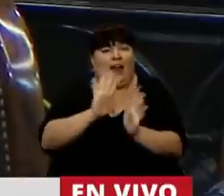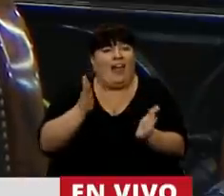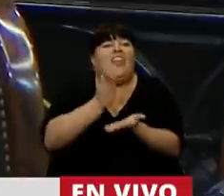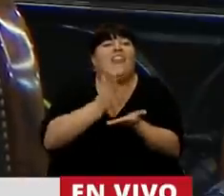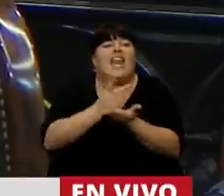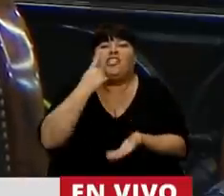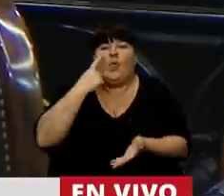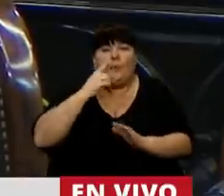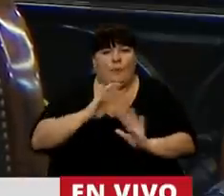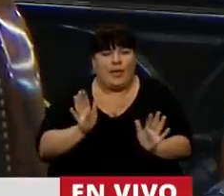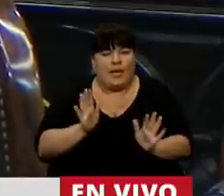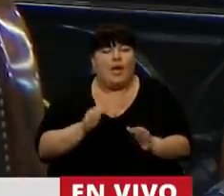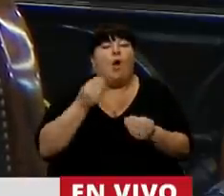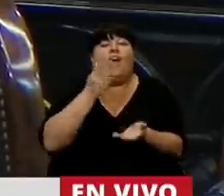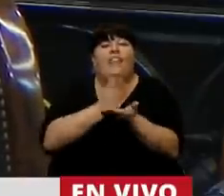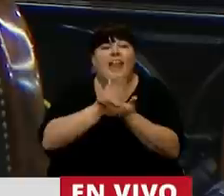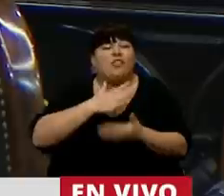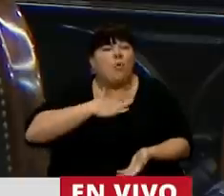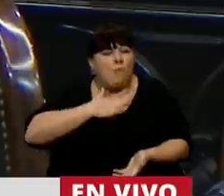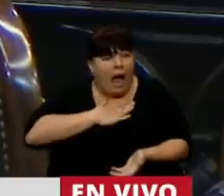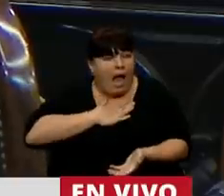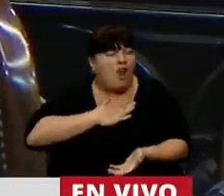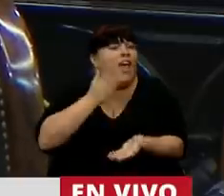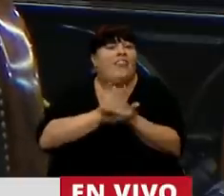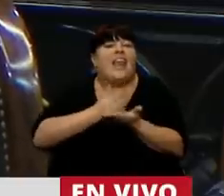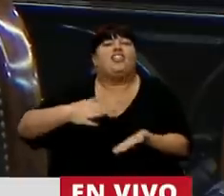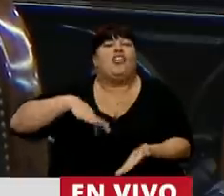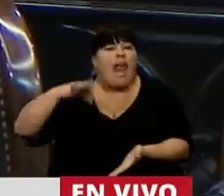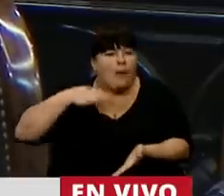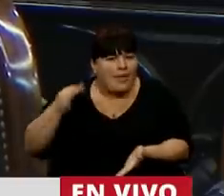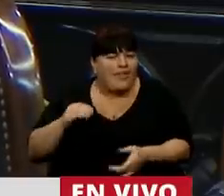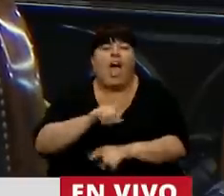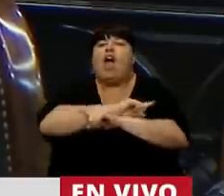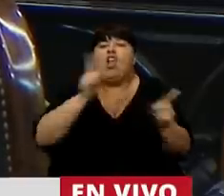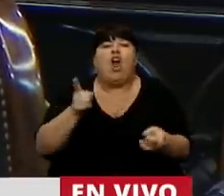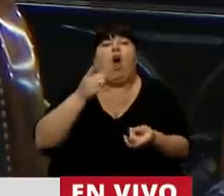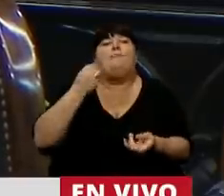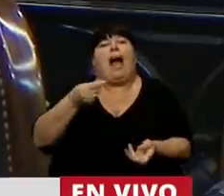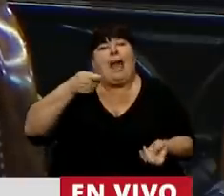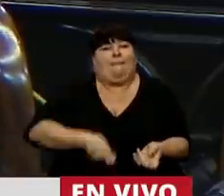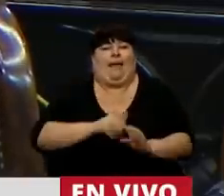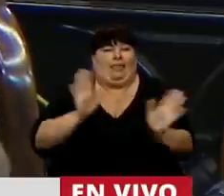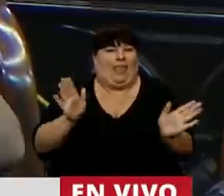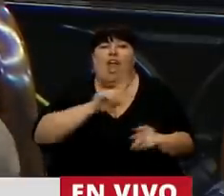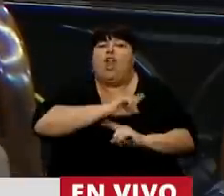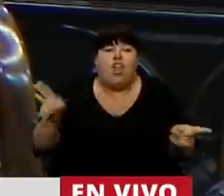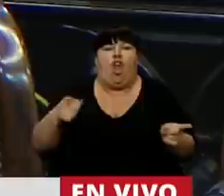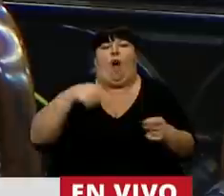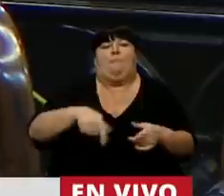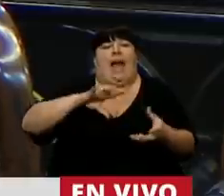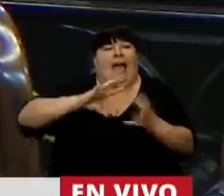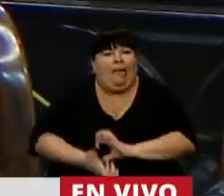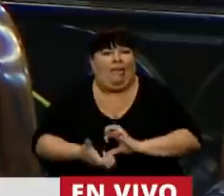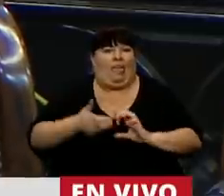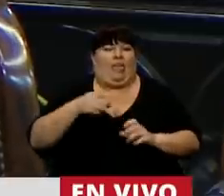que es el derecho a vivir. Porque el derecho humano es el derecho a la vida, no el derecho a eliminarla, no el derecho a